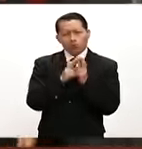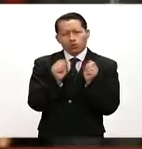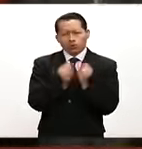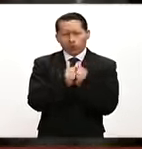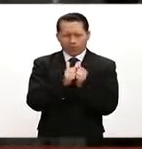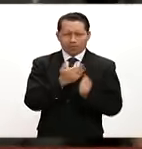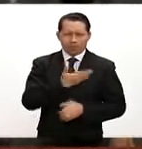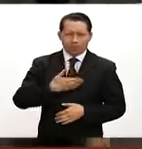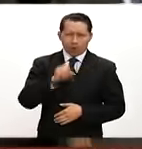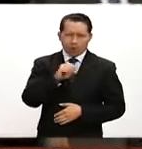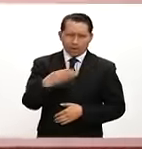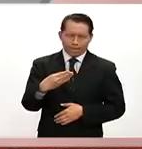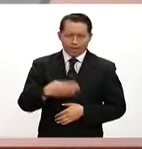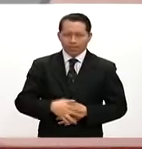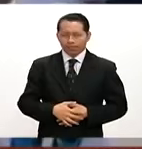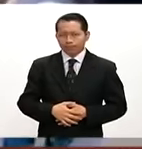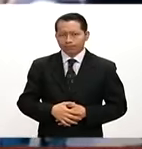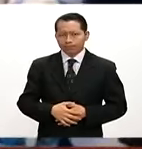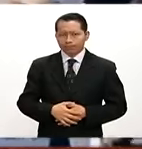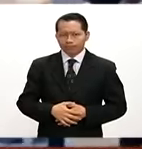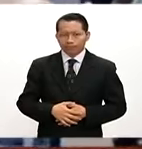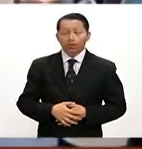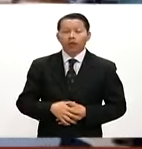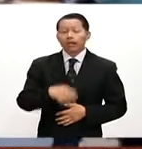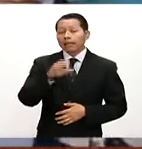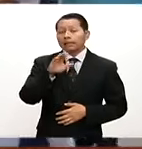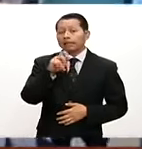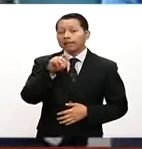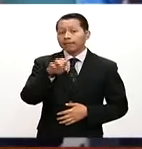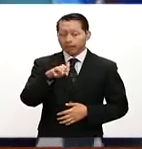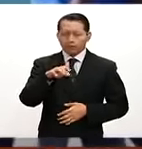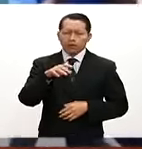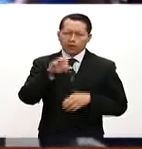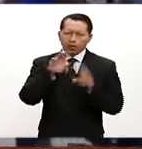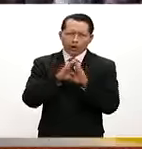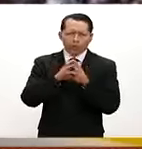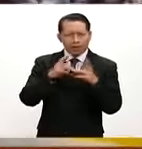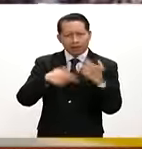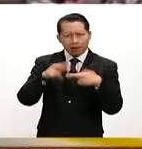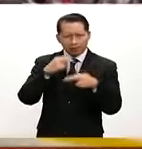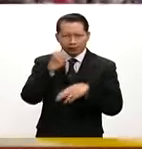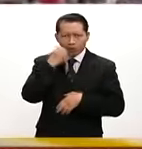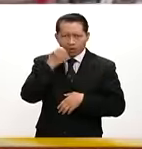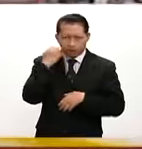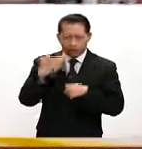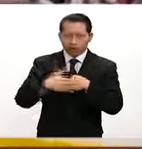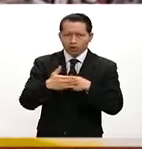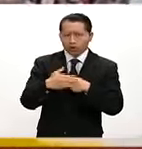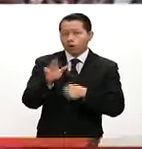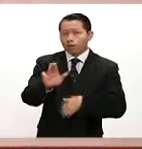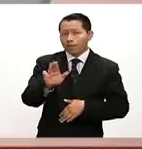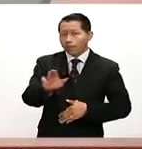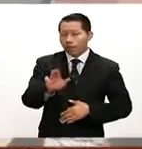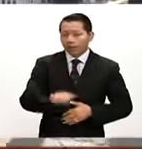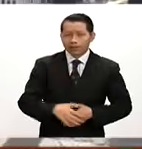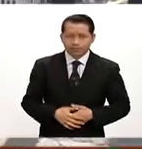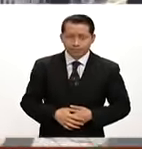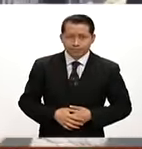presidente Barack Obama La CENTE regresará A las aulas En Oaxaca El próximo miércoles